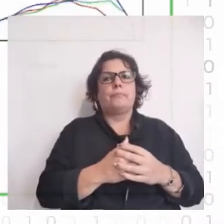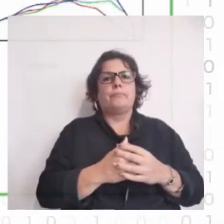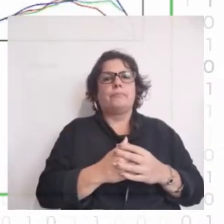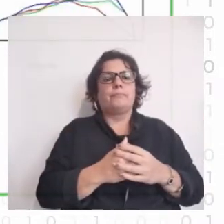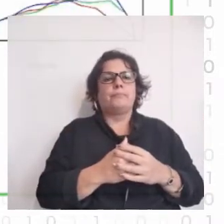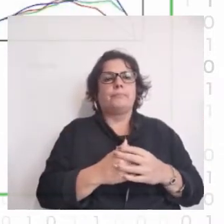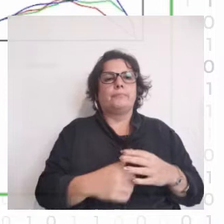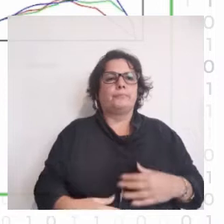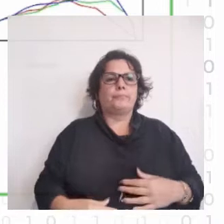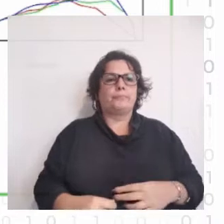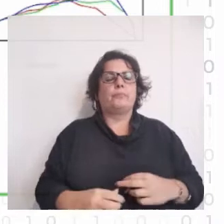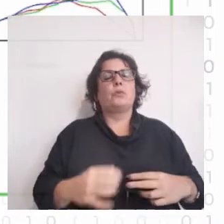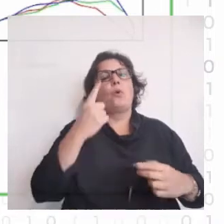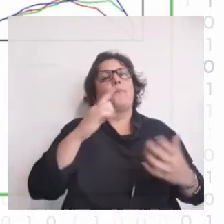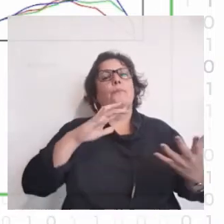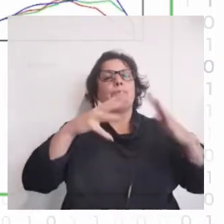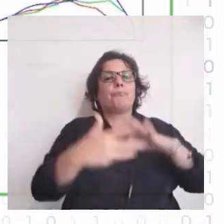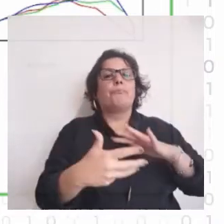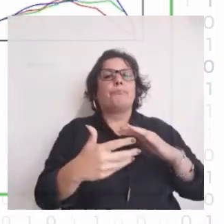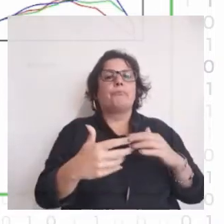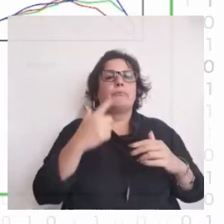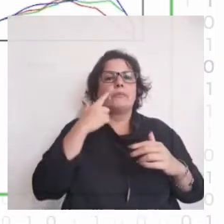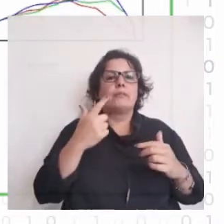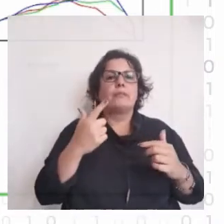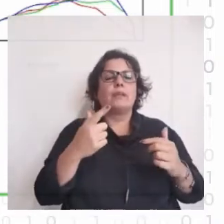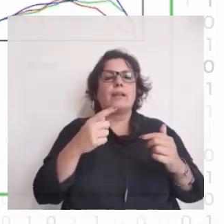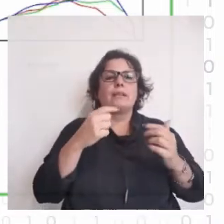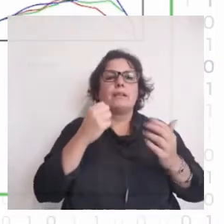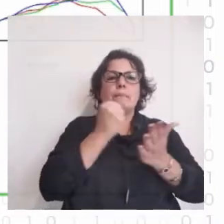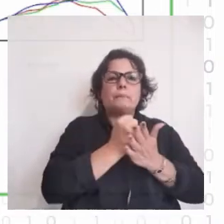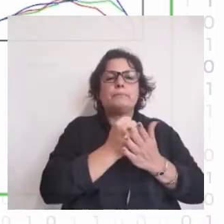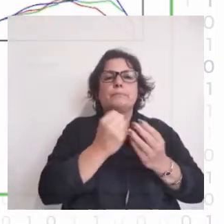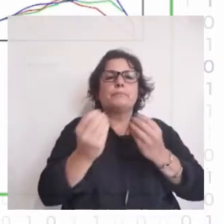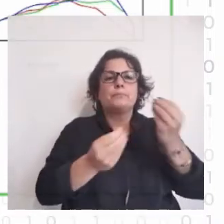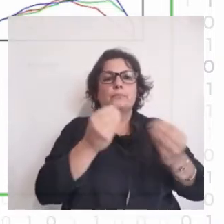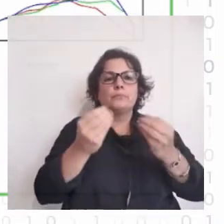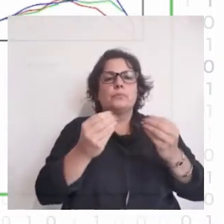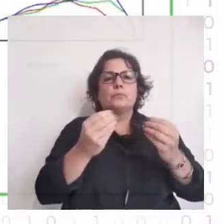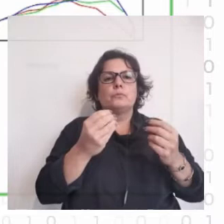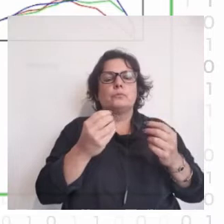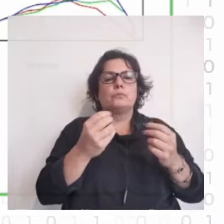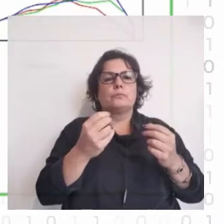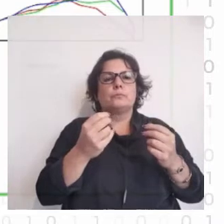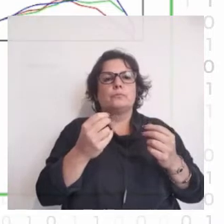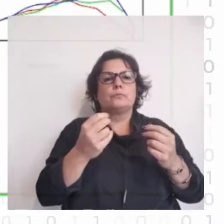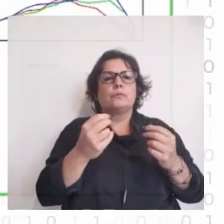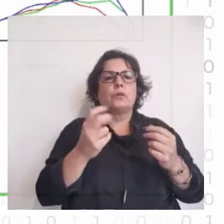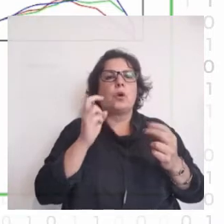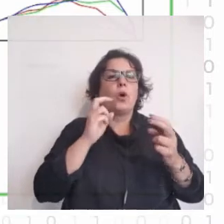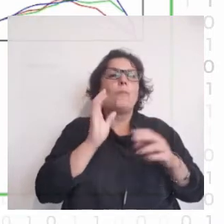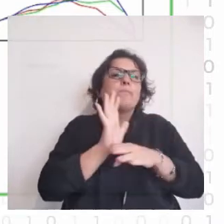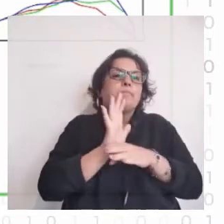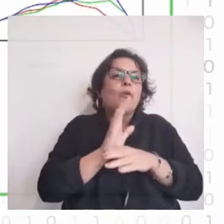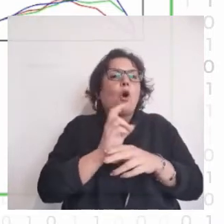Una forma de reconstruir esta huella es basada en el ruido de la imagen. En este